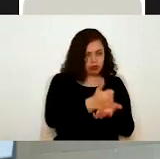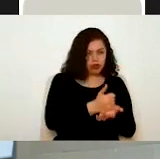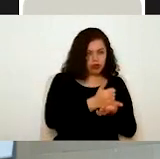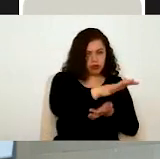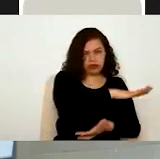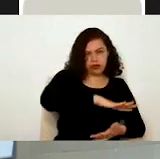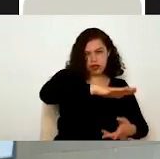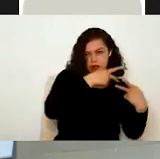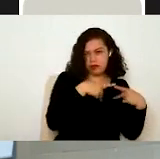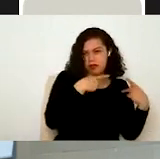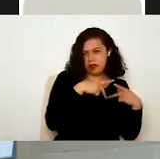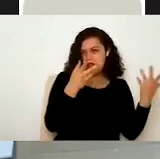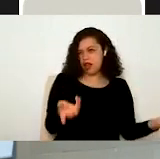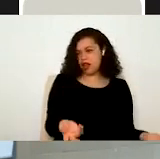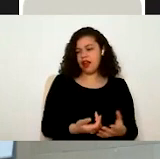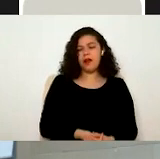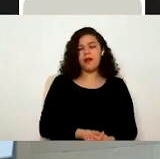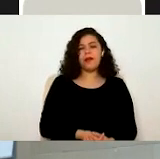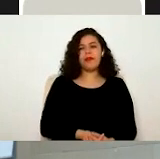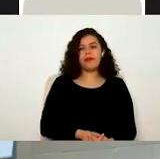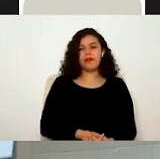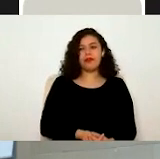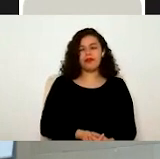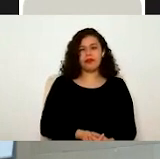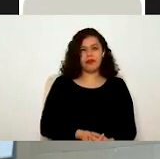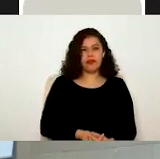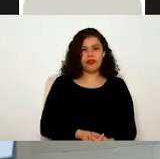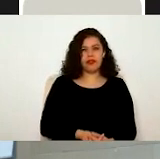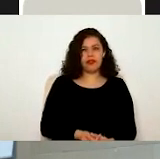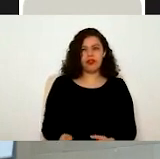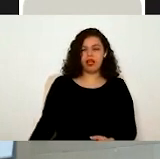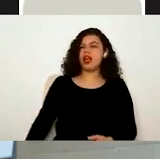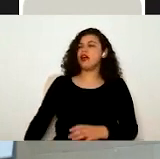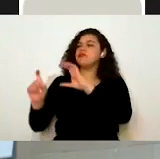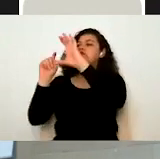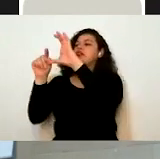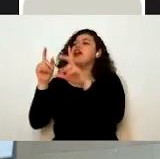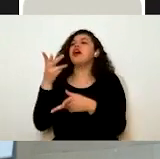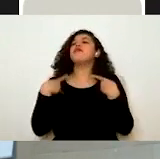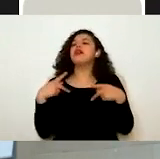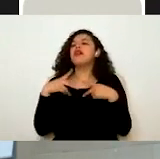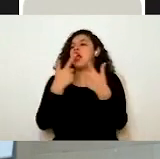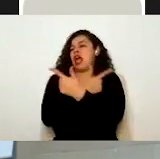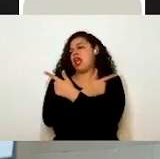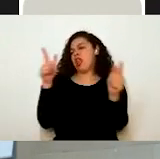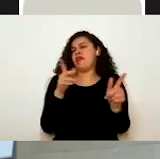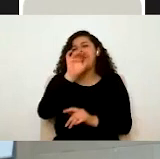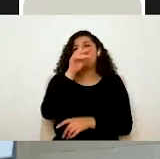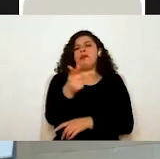cualquier persona, a través del cual cualquier persona puede realizar consultas a las áreas de la Junta